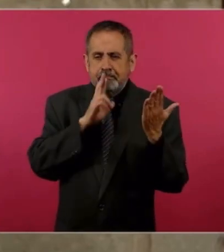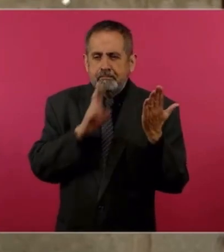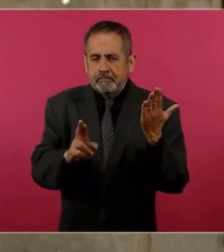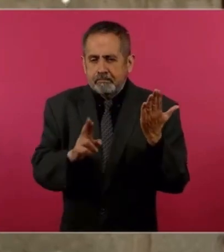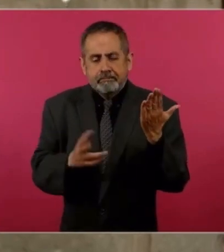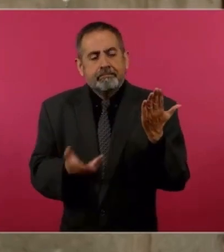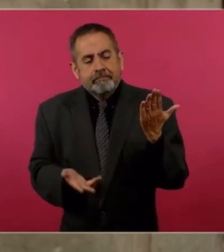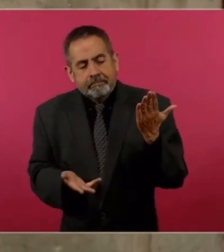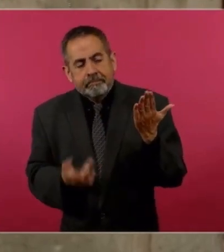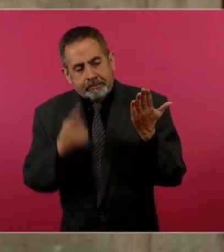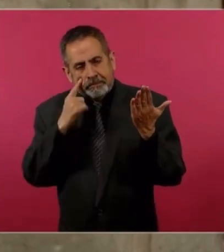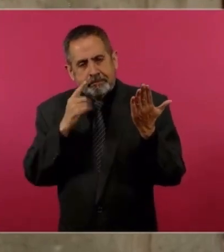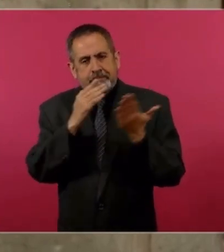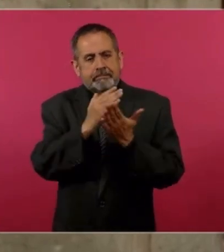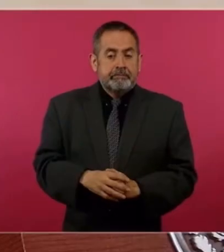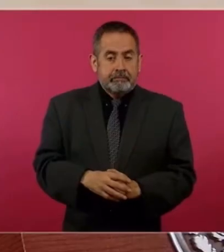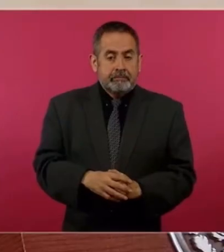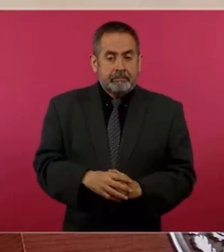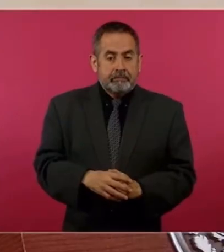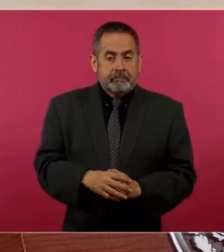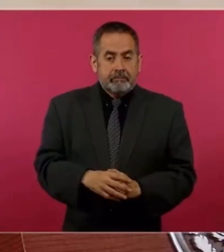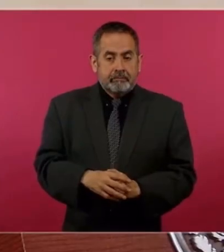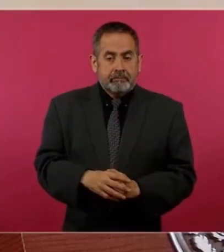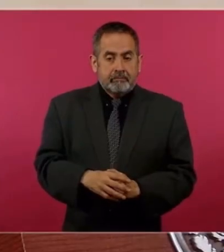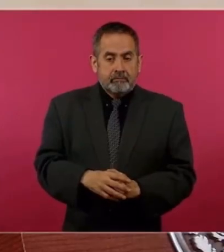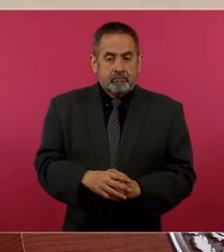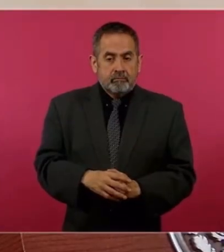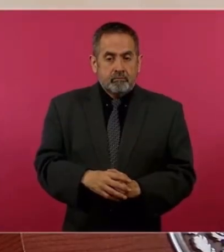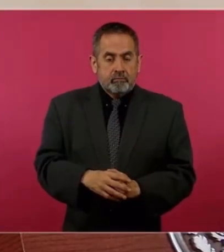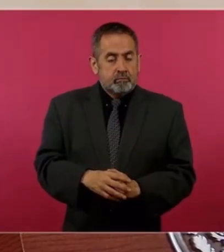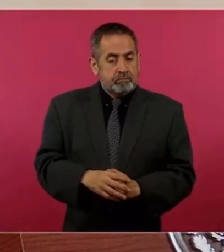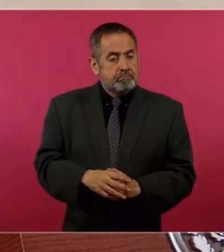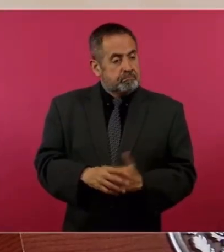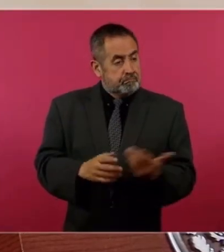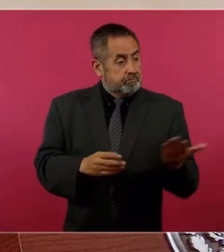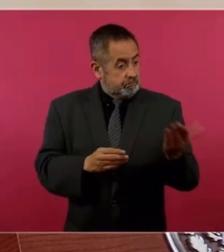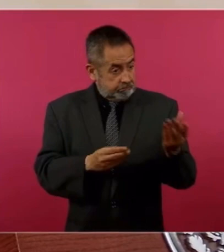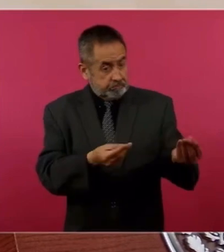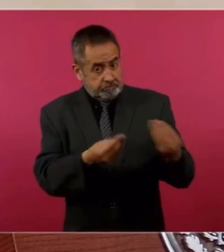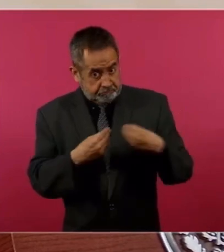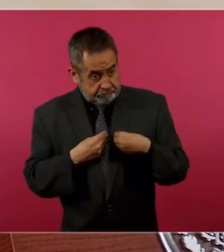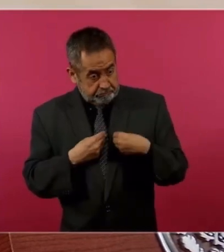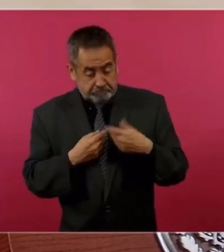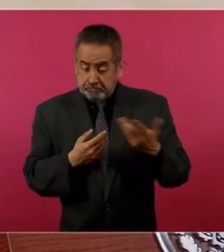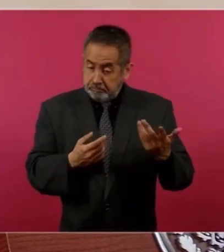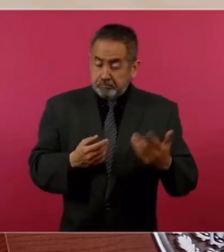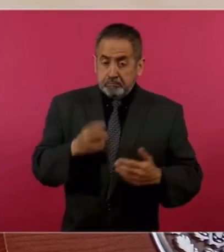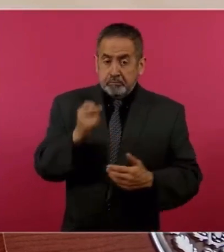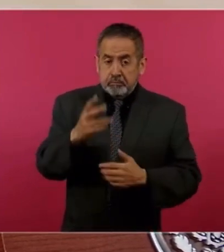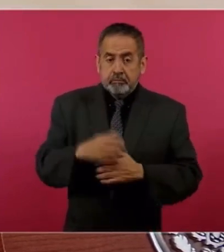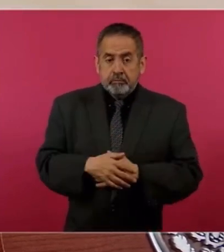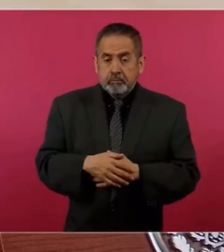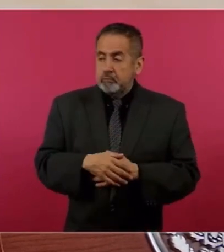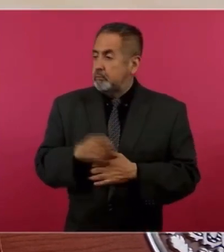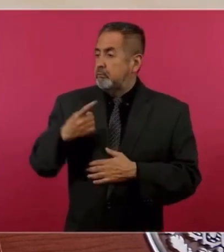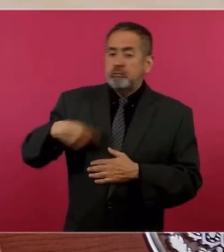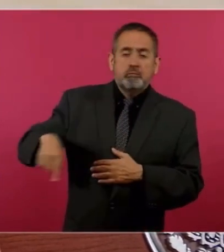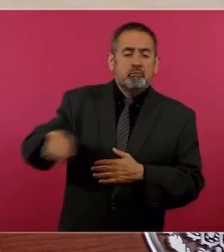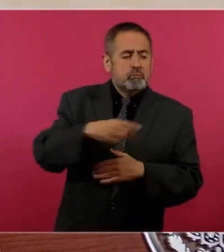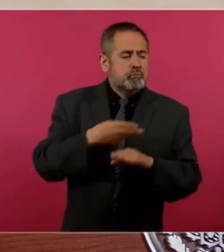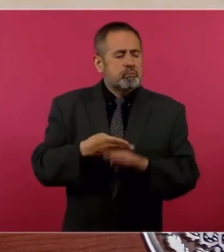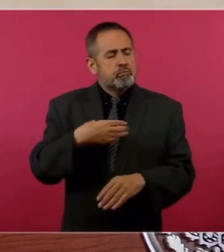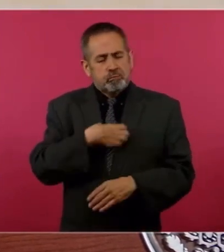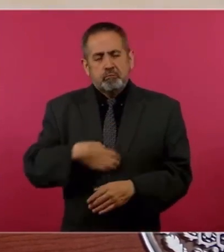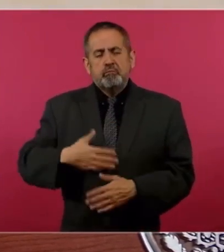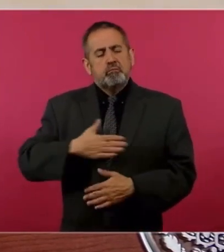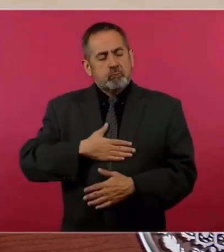investigación, vamos a quedar todos muy satisfechos